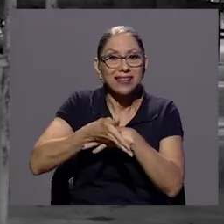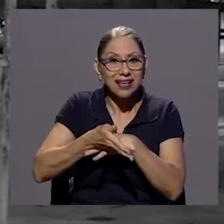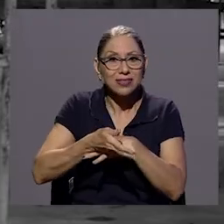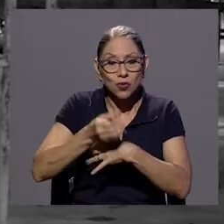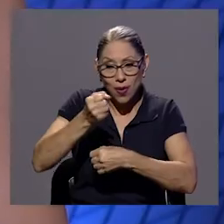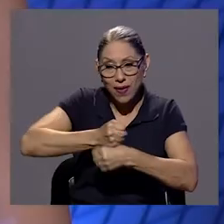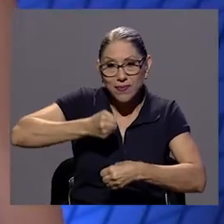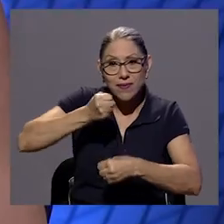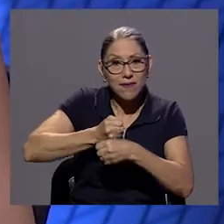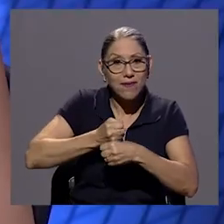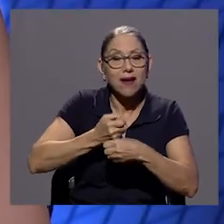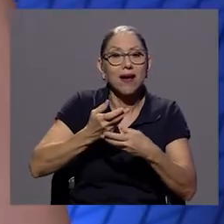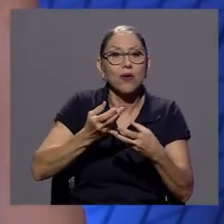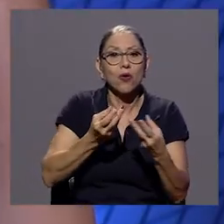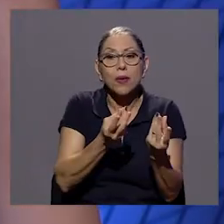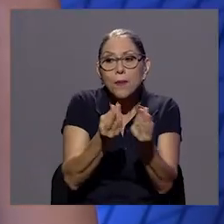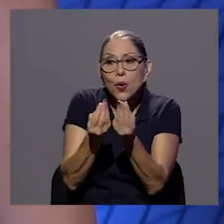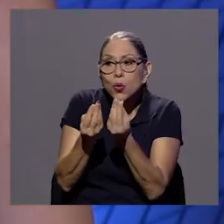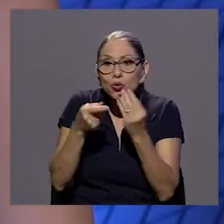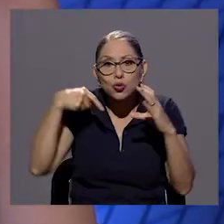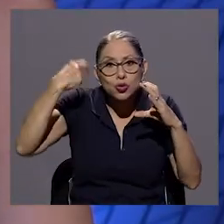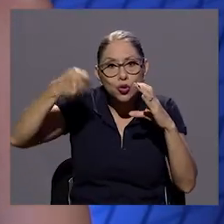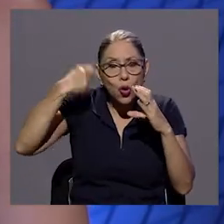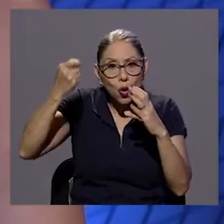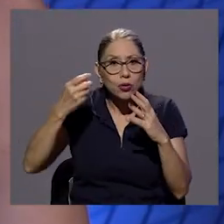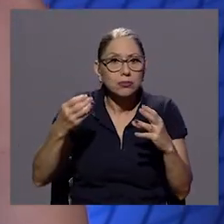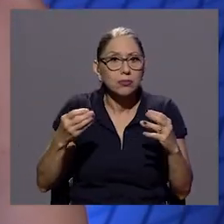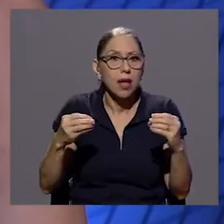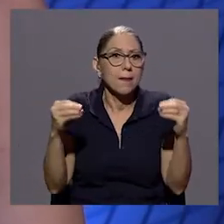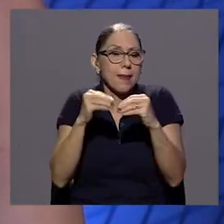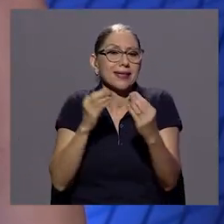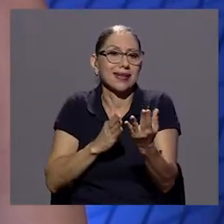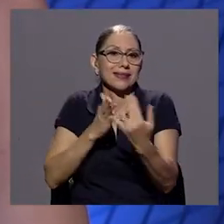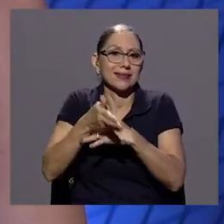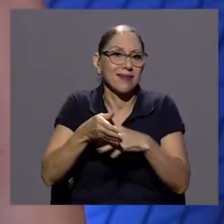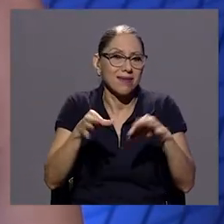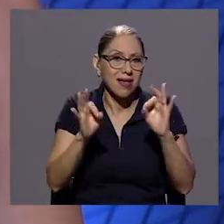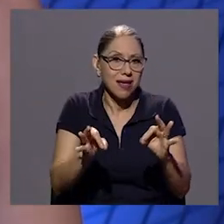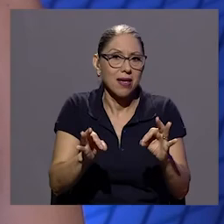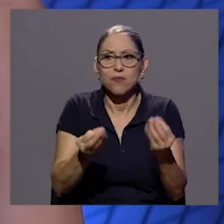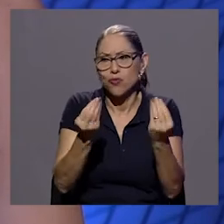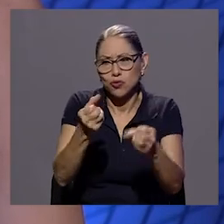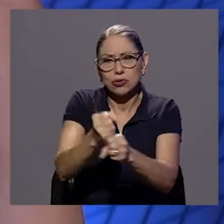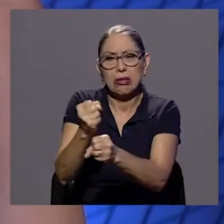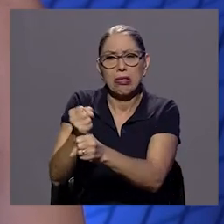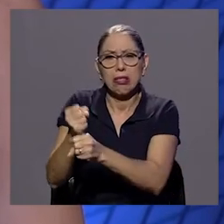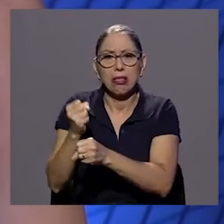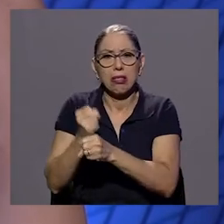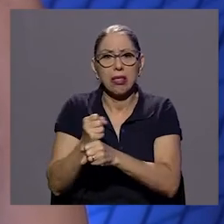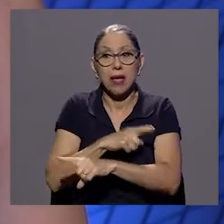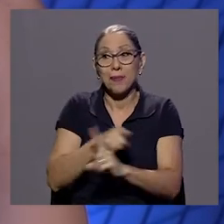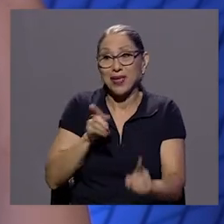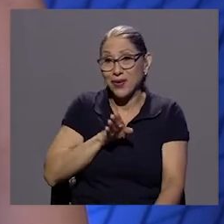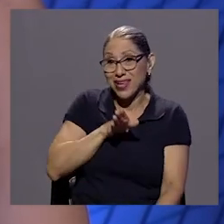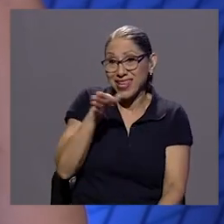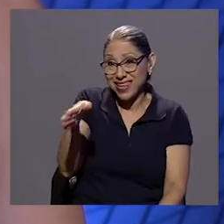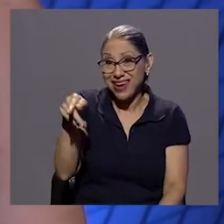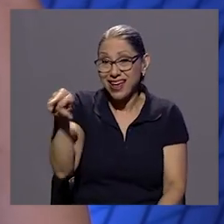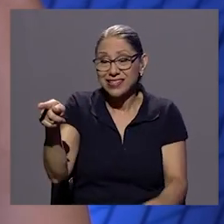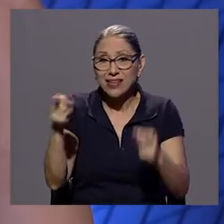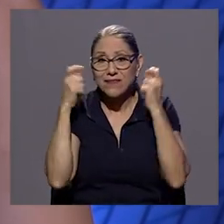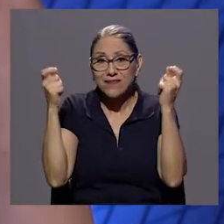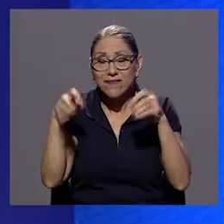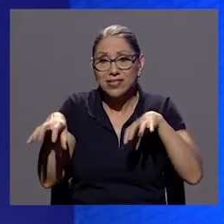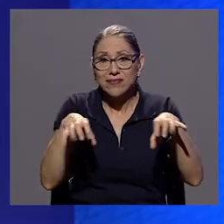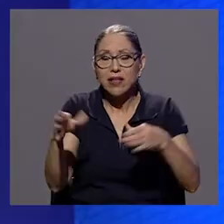son pues más accesibles ¿verdad? entonces hay mucha producción y sí estar ahí no es menor digamos como decís